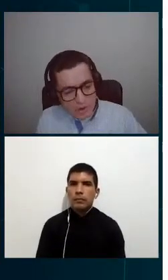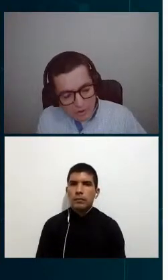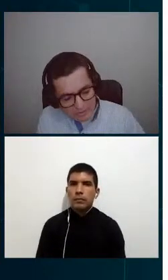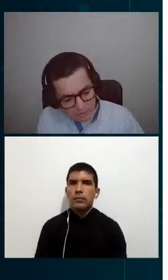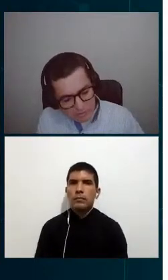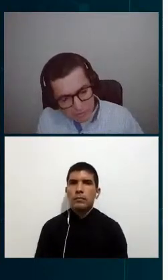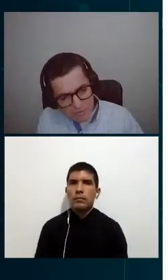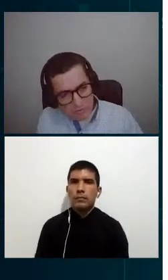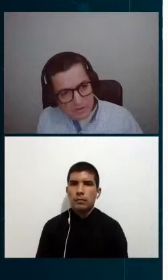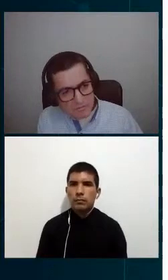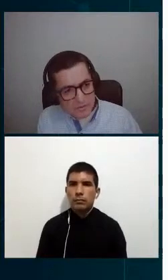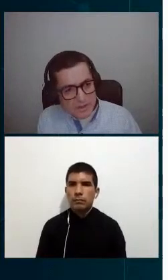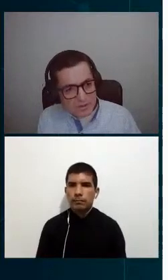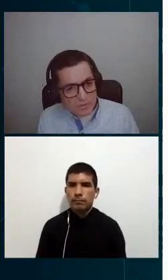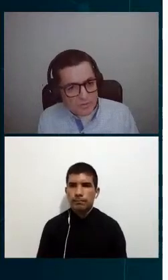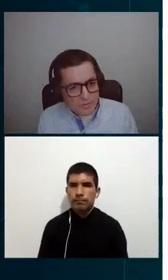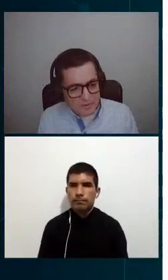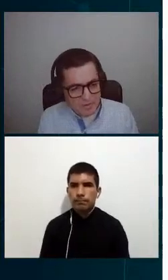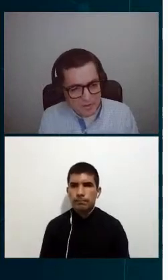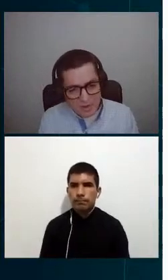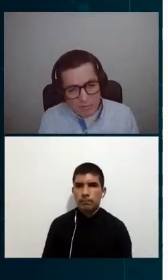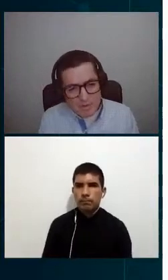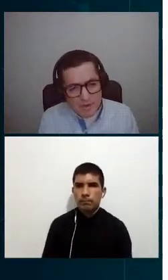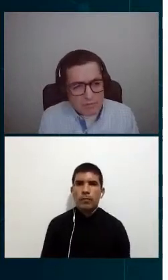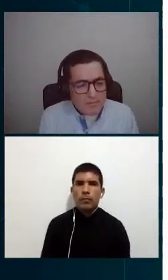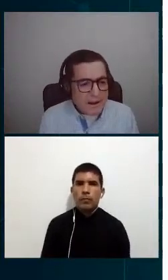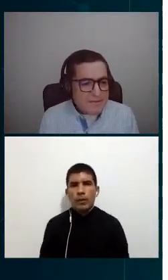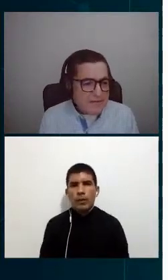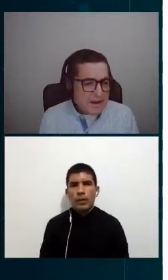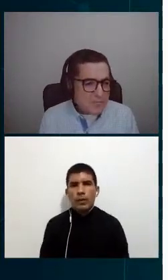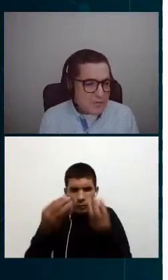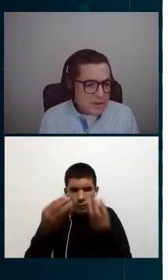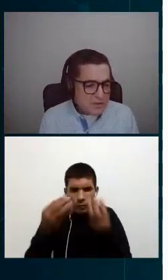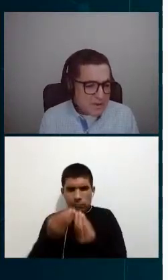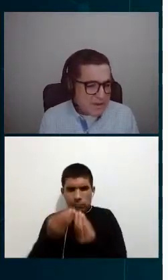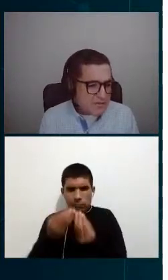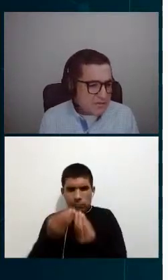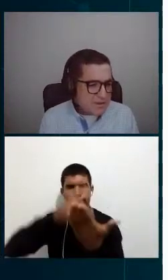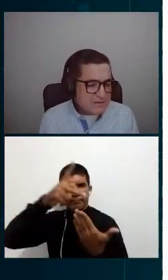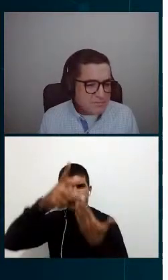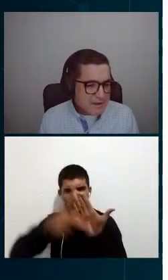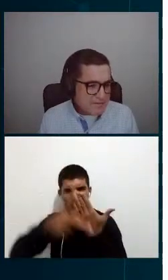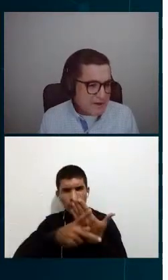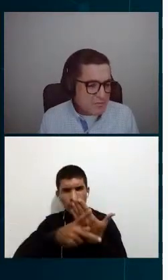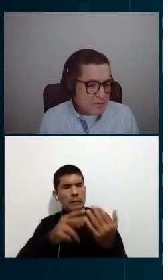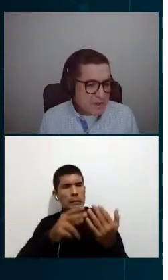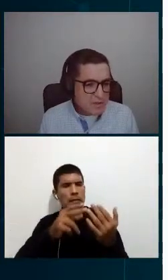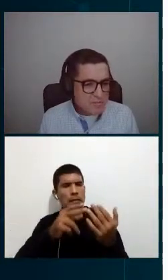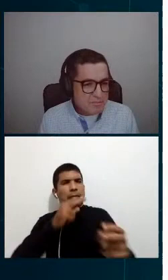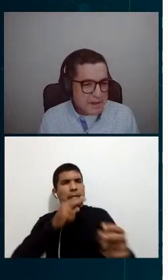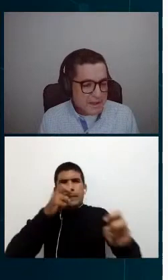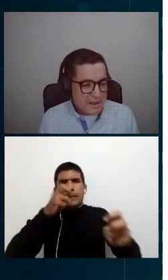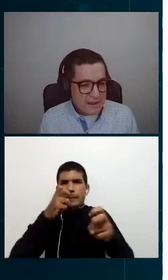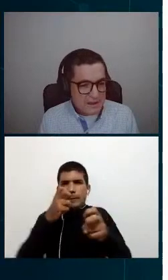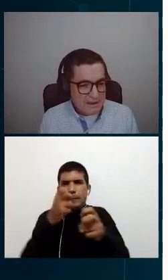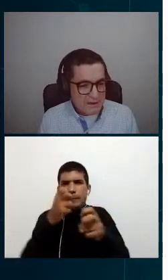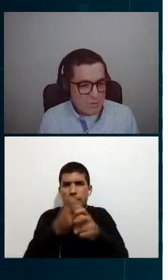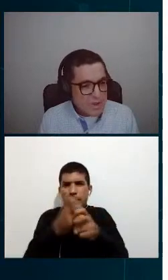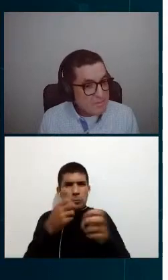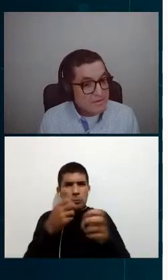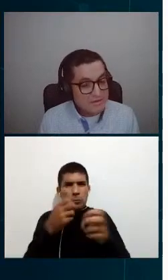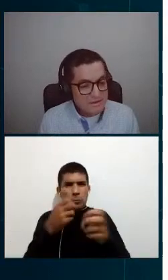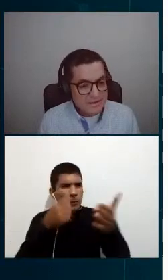Dentro de los retos que tuvimos del proyecto, lo primero fue planificar el proyecto. Imagínense ustedes planificar un proyecto para